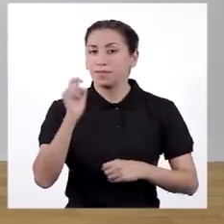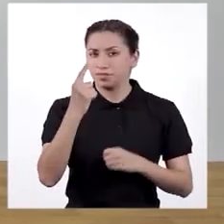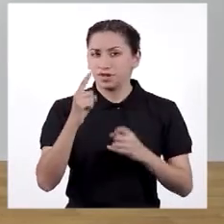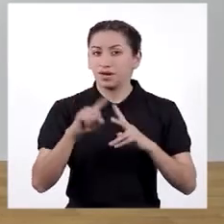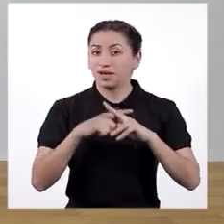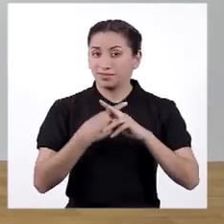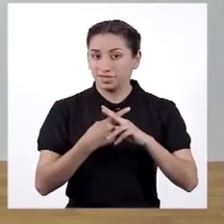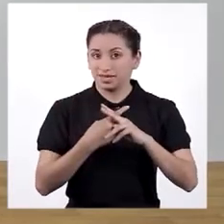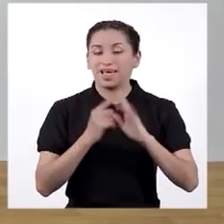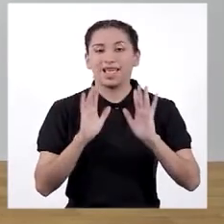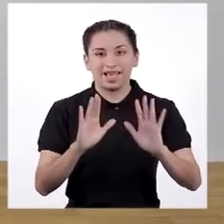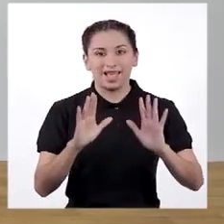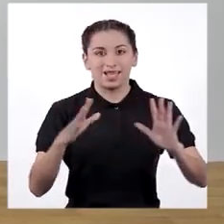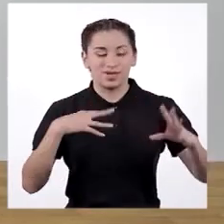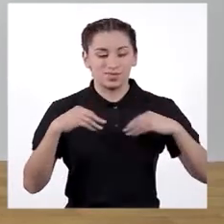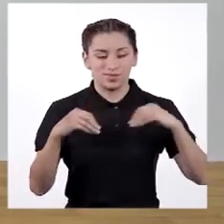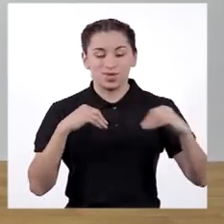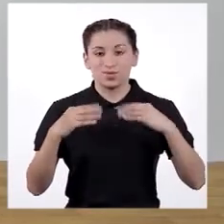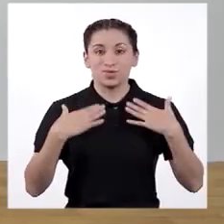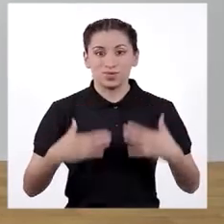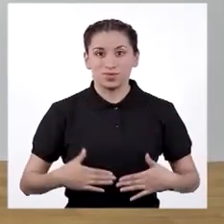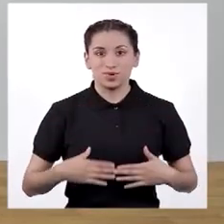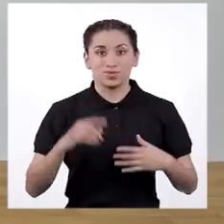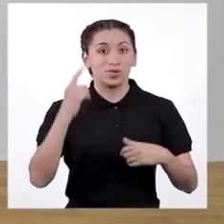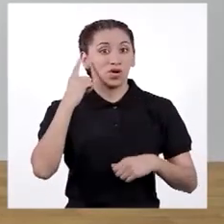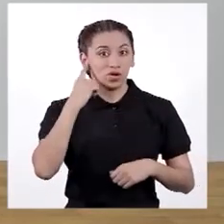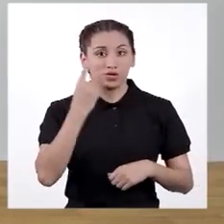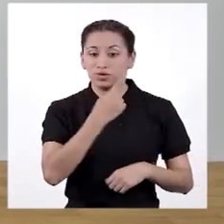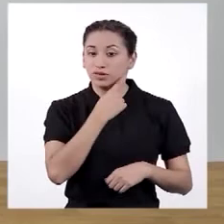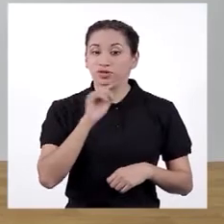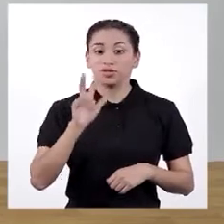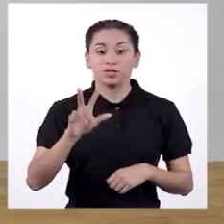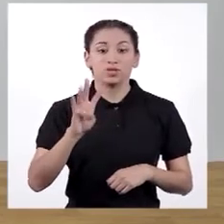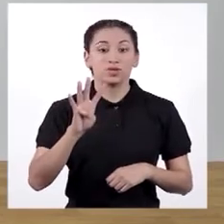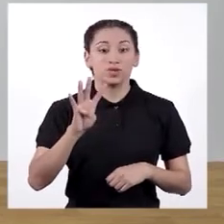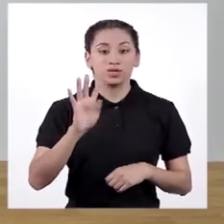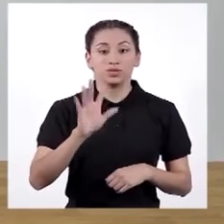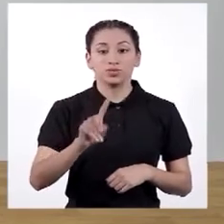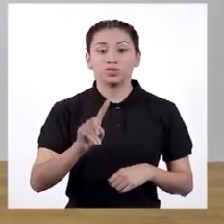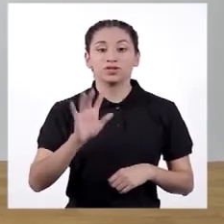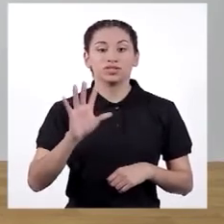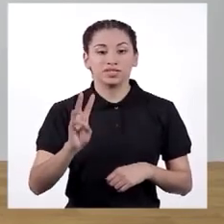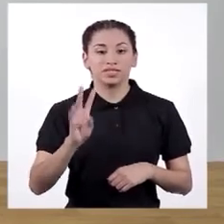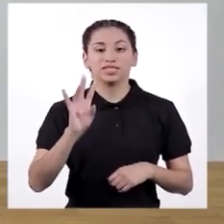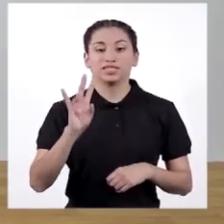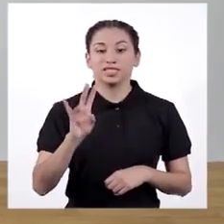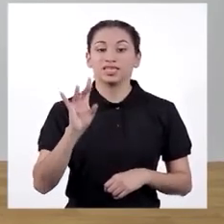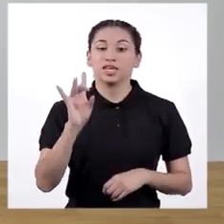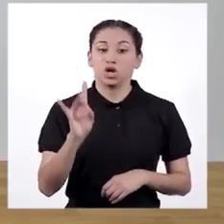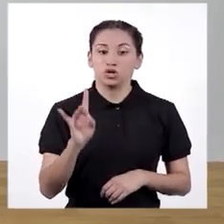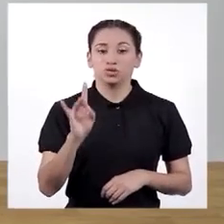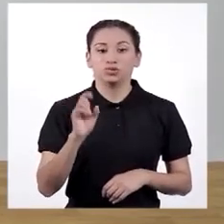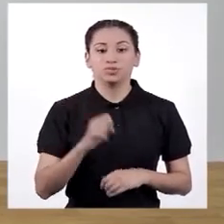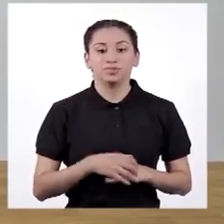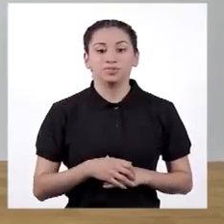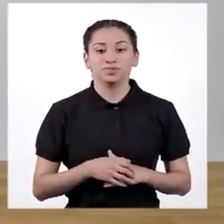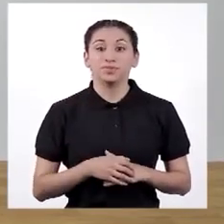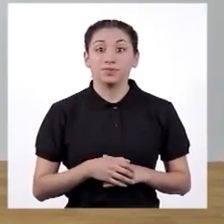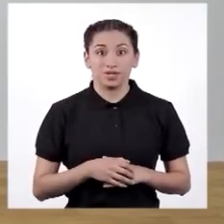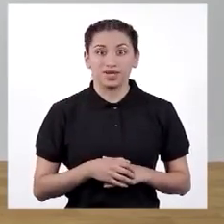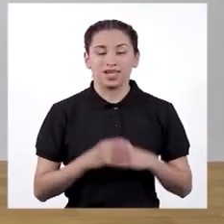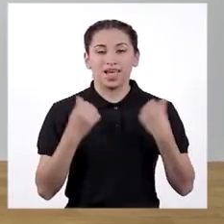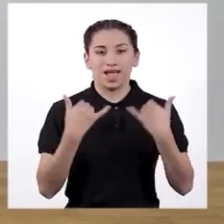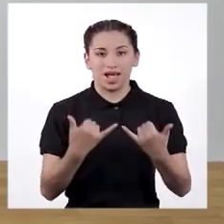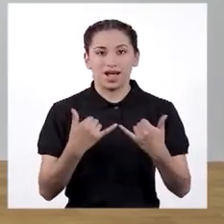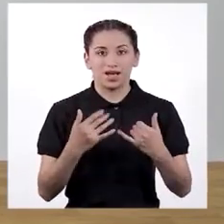de iniciar, vamos a movernos un poco y despertar nuestros oídos. Mira, 1, 2, 3, 4, 5, 6, 7,